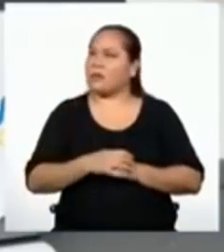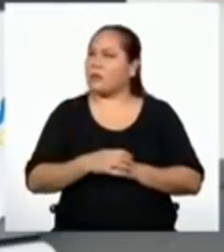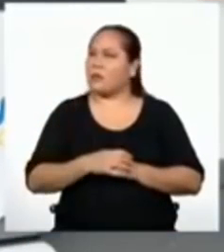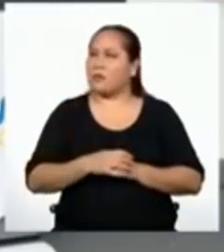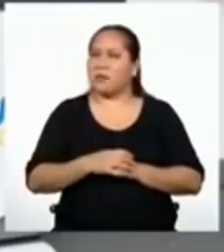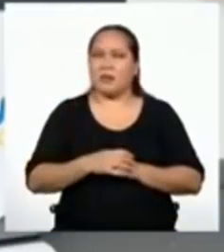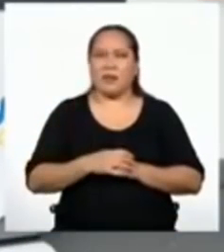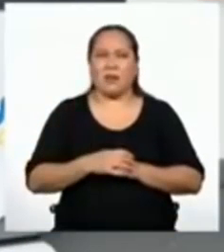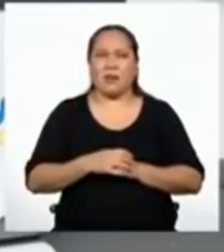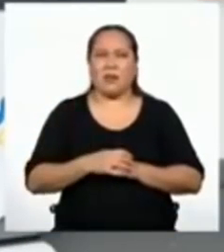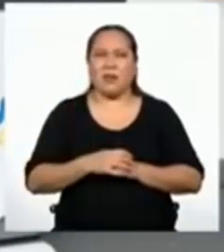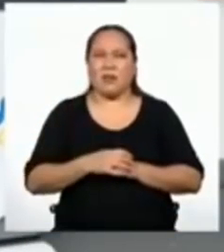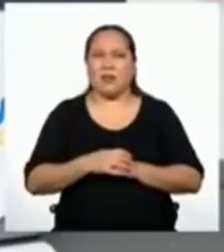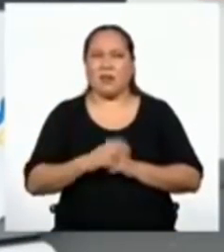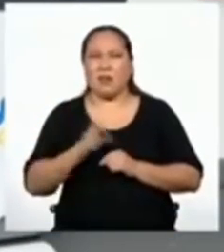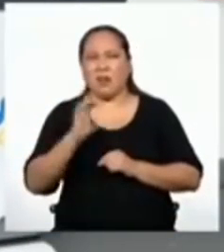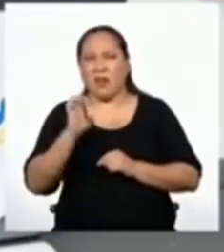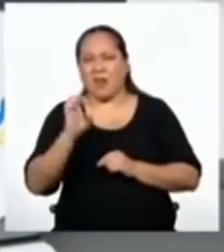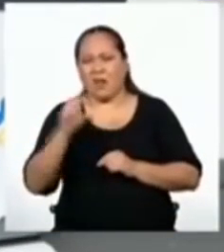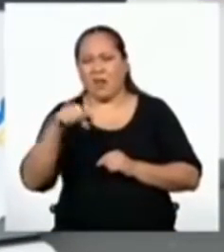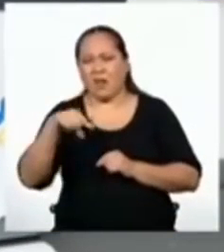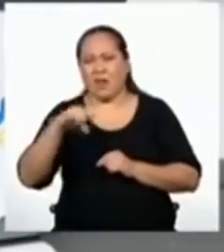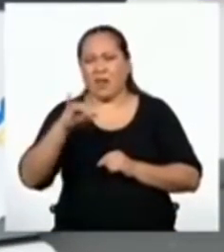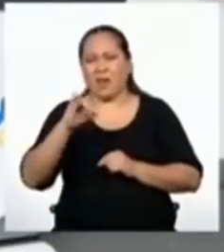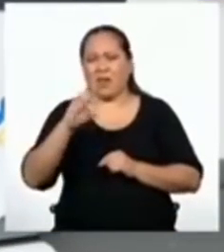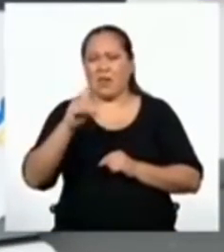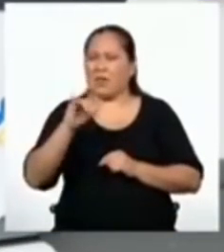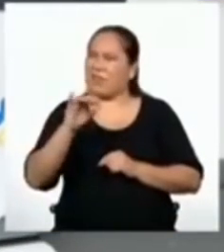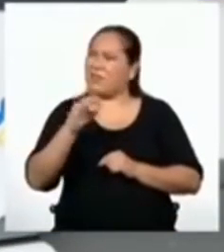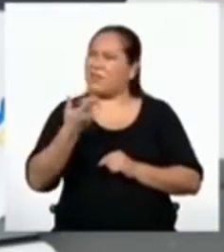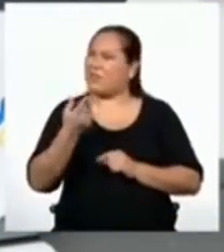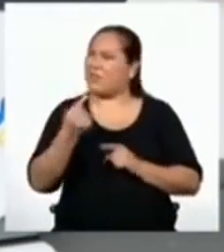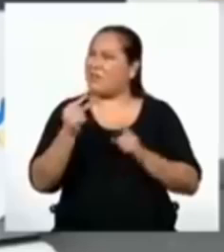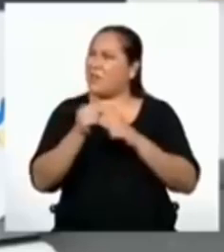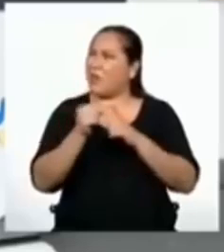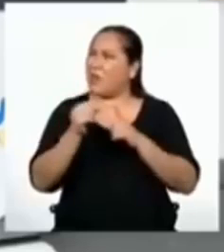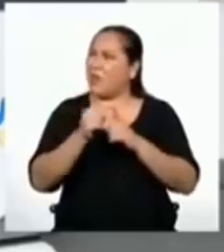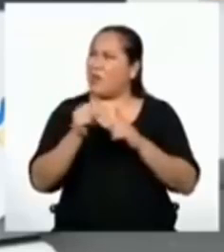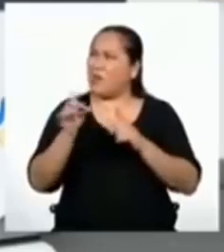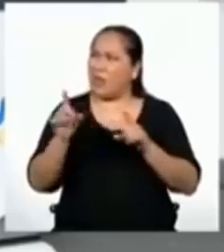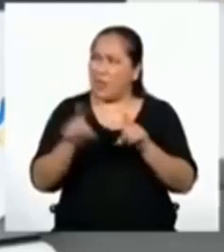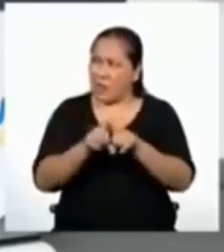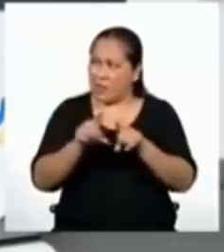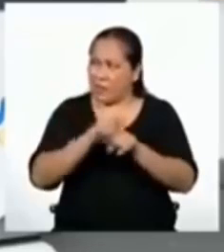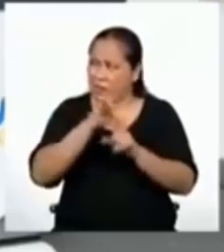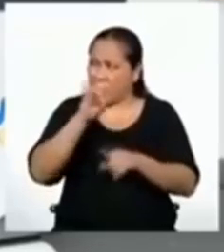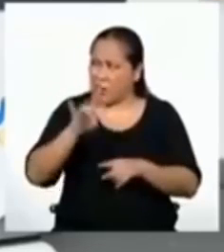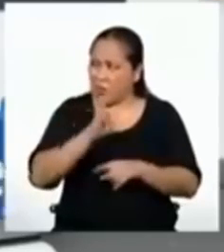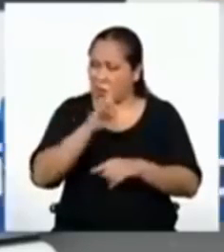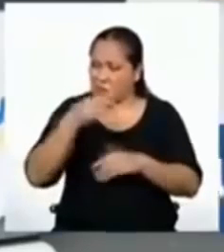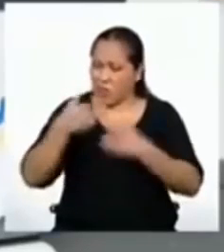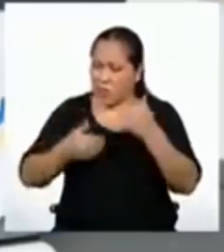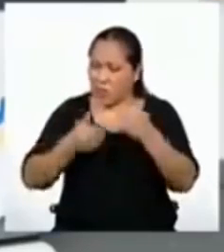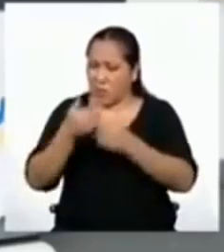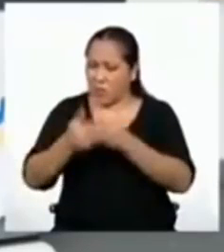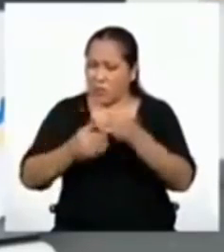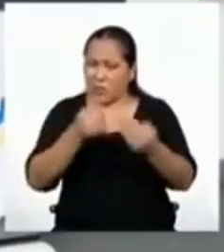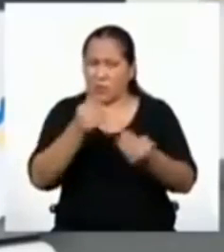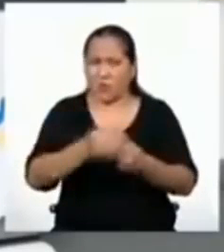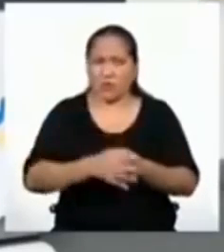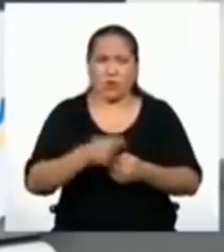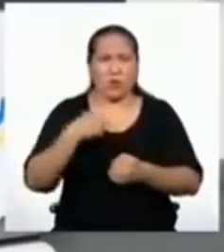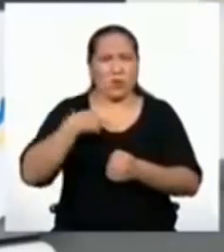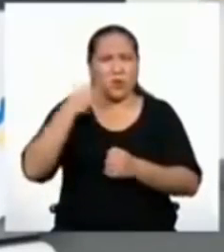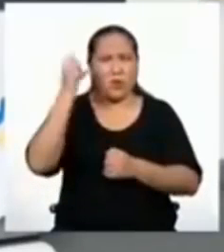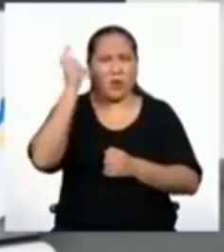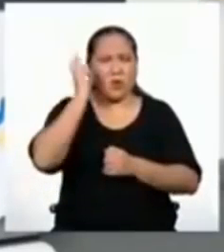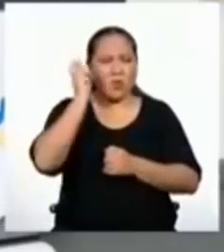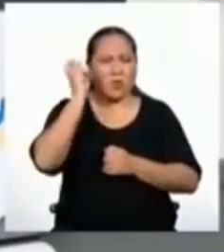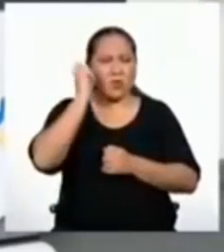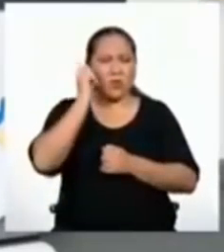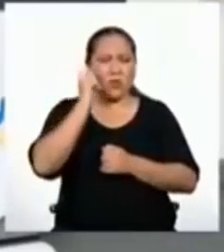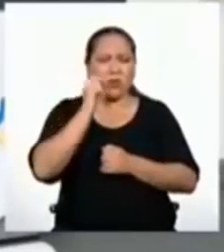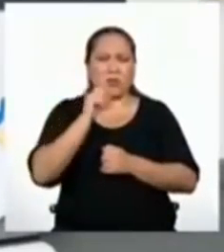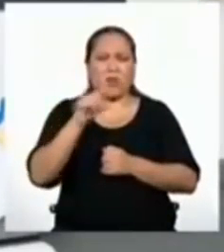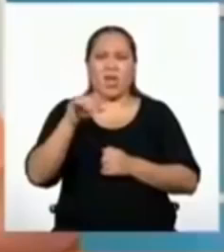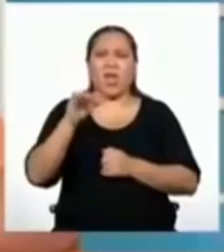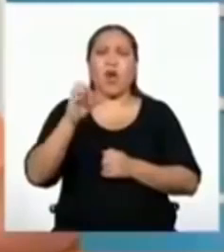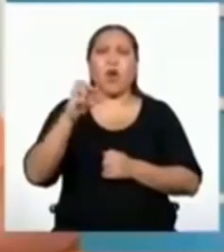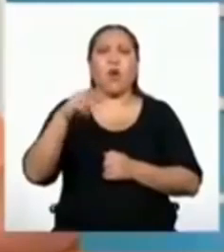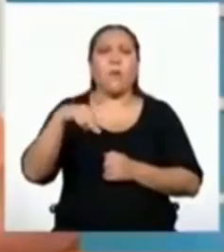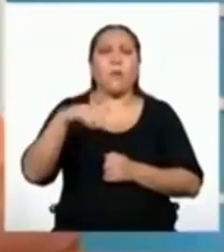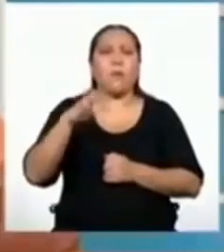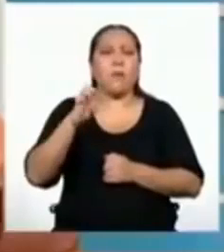¿Equidistantes? ¡Ah, su! No sabía que esa palabra también la usábamos en progresiones. Yo la había escuchado más en